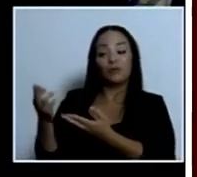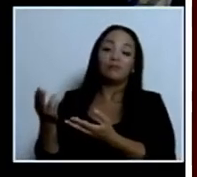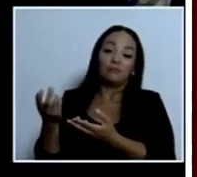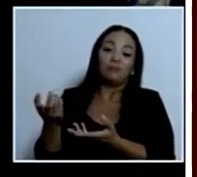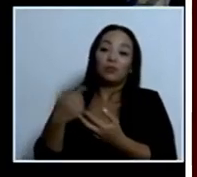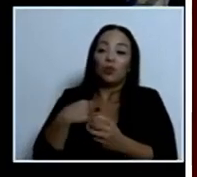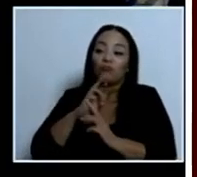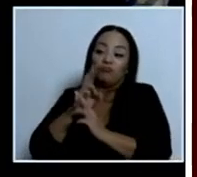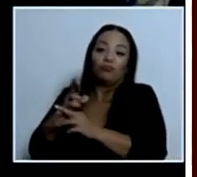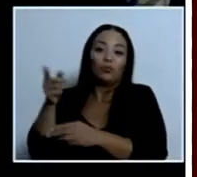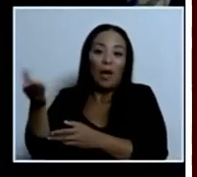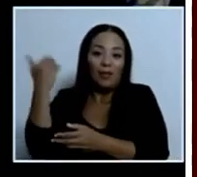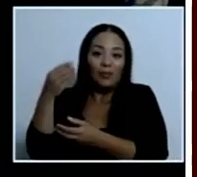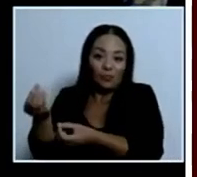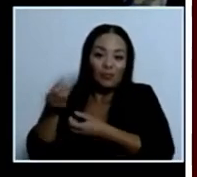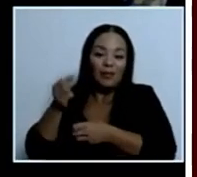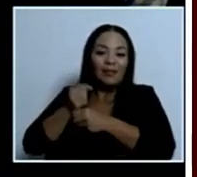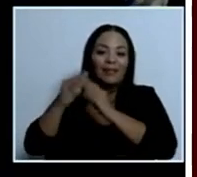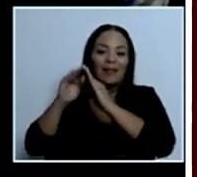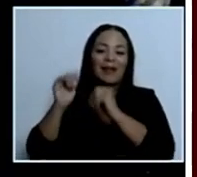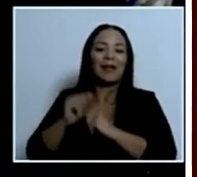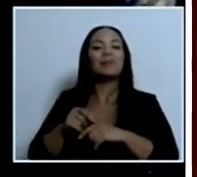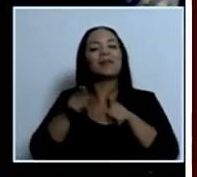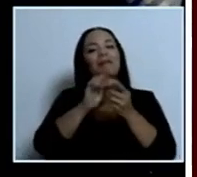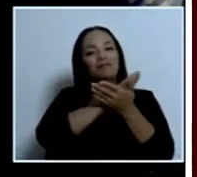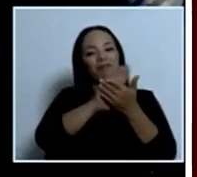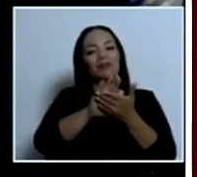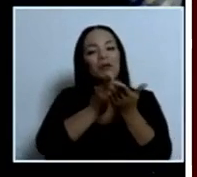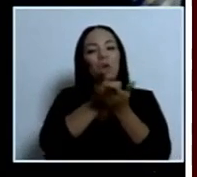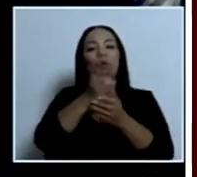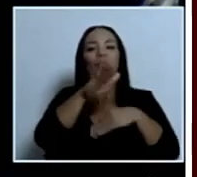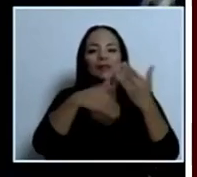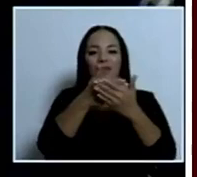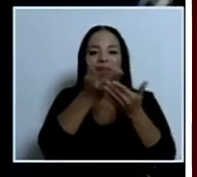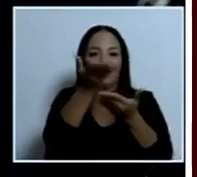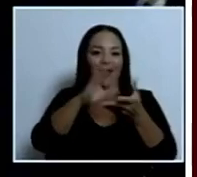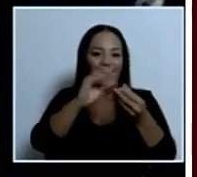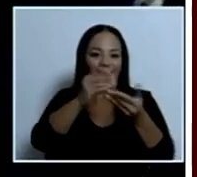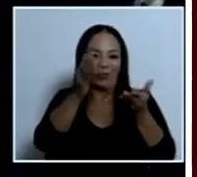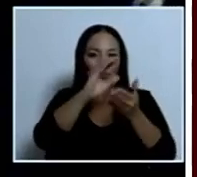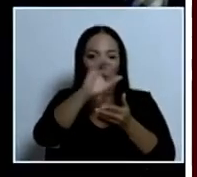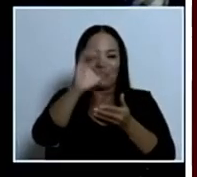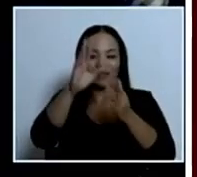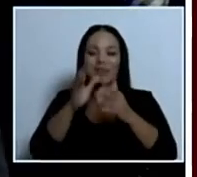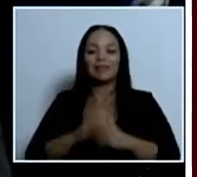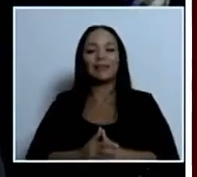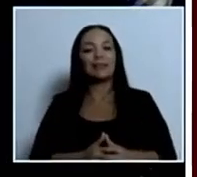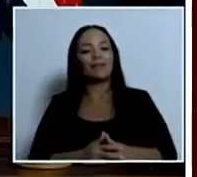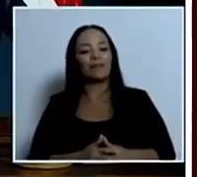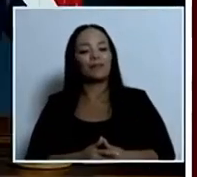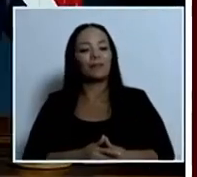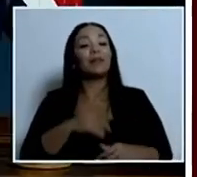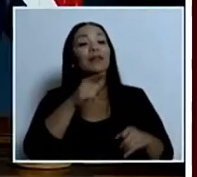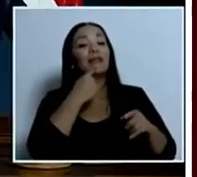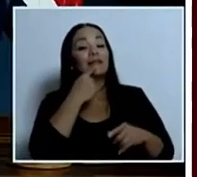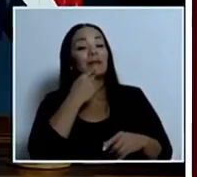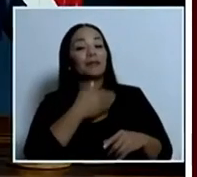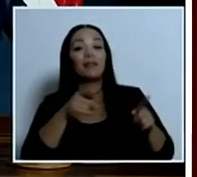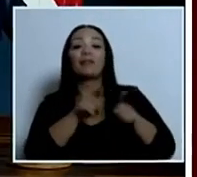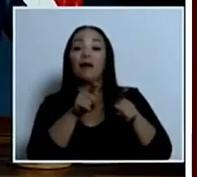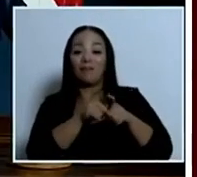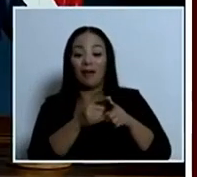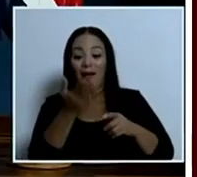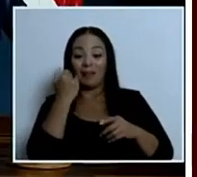y en aras de la transparencia comentarle a todos los costarricenses el trabajo que hemos hecho. Bueno, y que se acabaron el monopolio que tenían cuatro